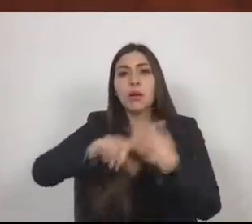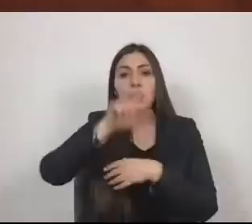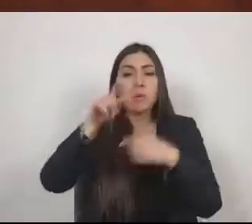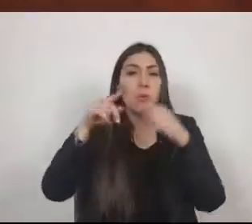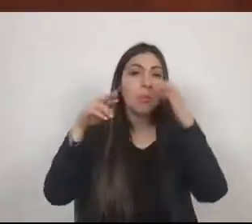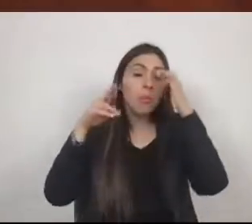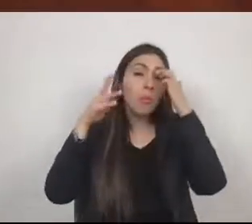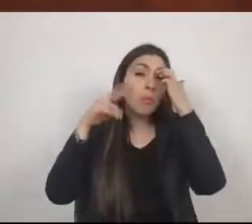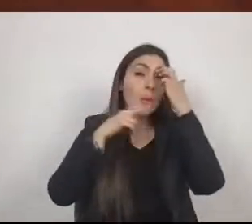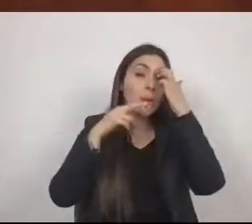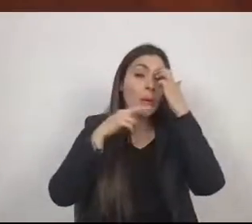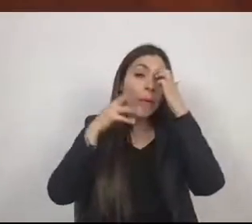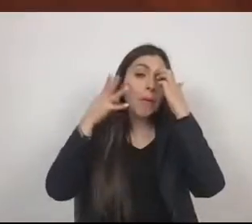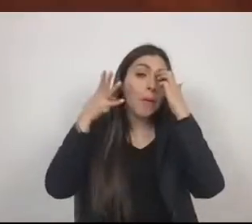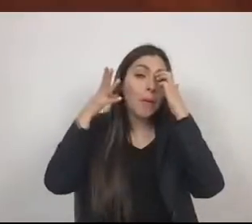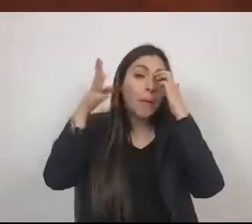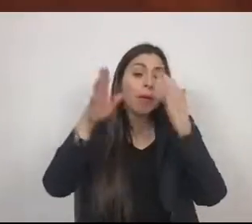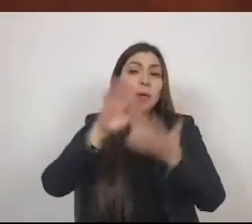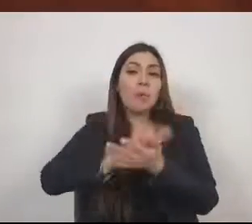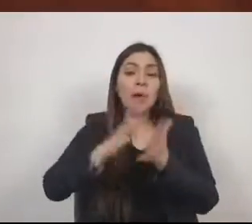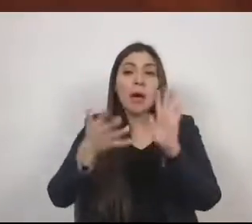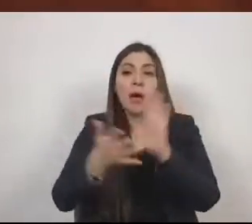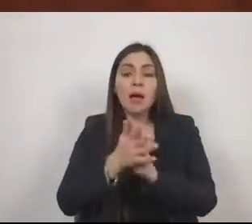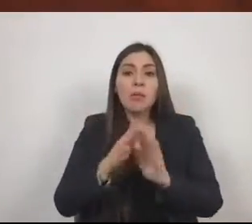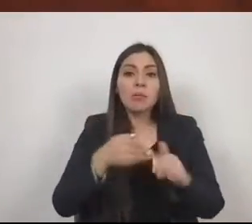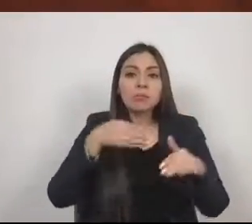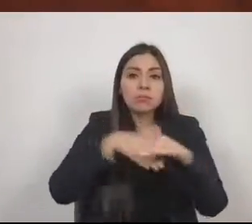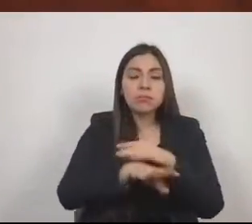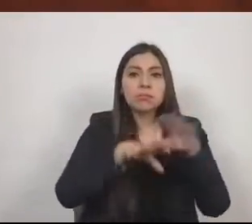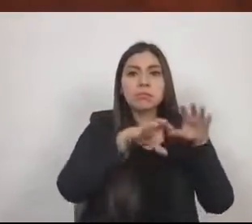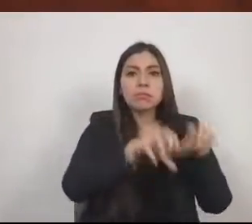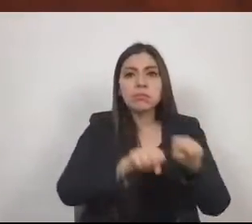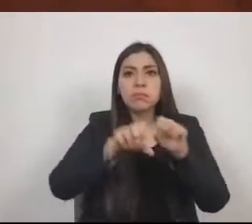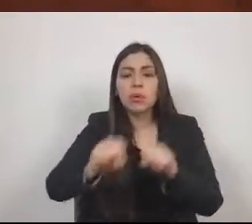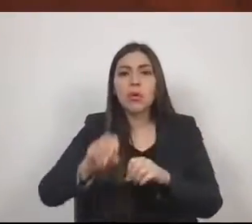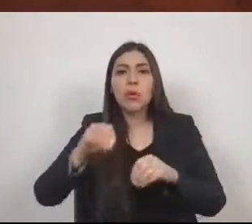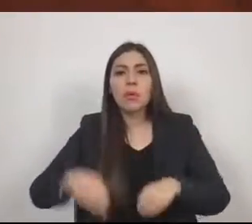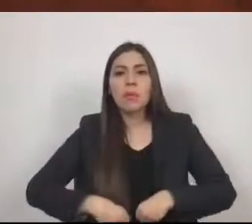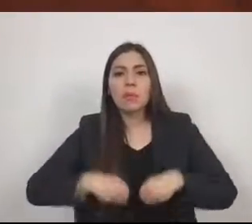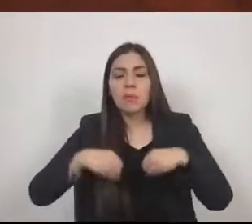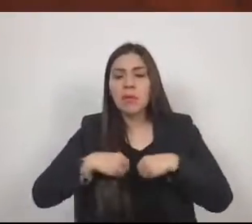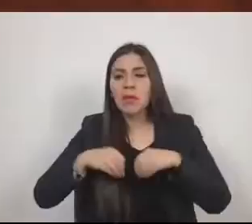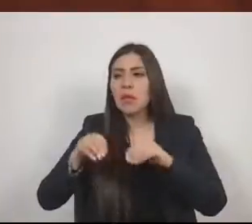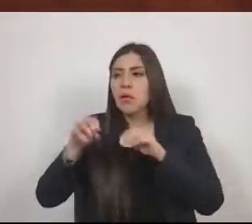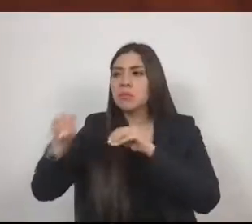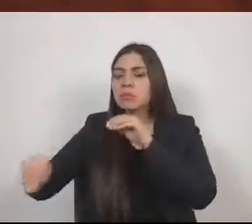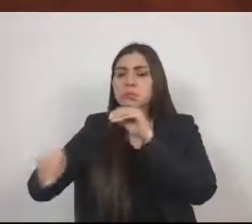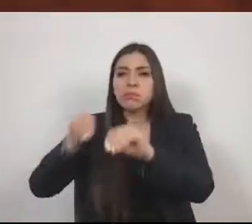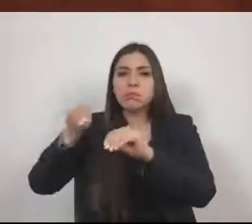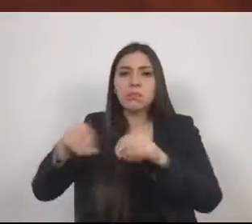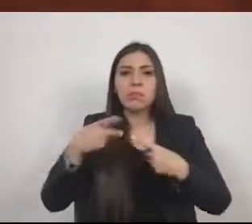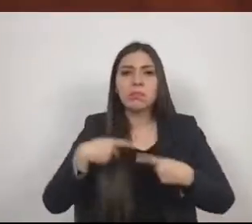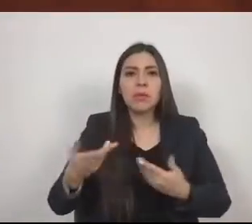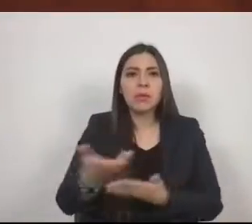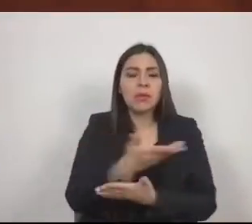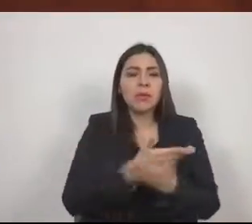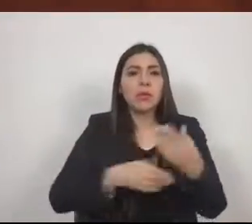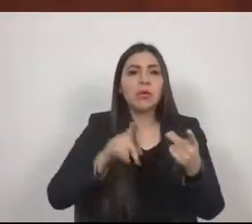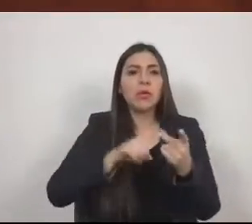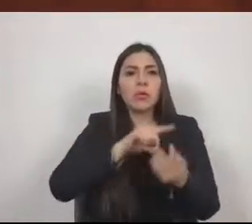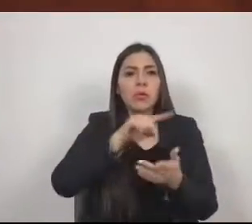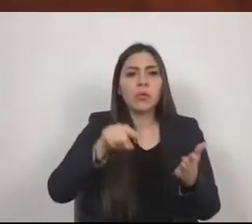delincuencia, hacinamiento y deterioro de la calidad de vida y la convivencia armónica de la sociedad donde se ubican.